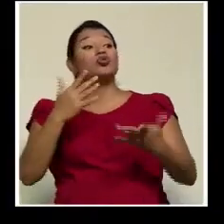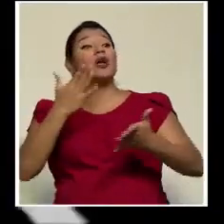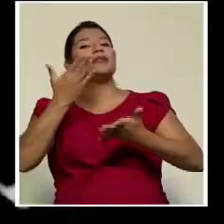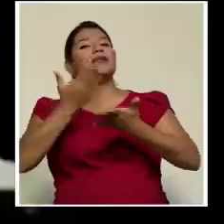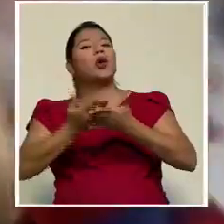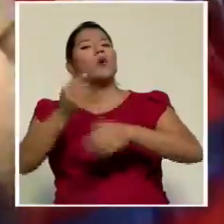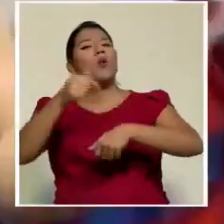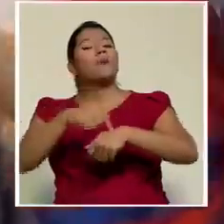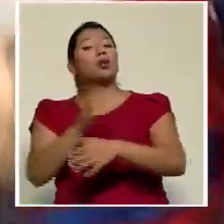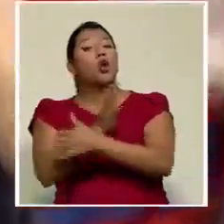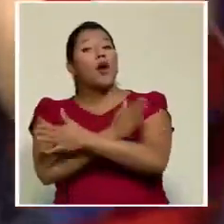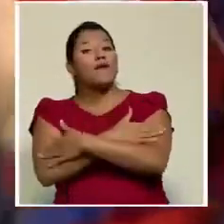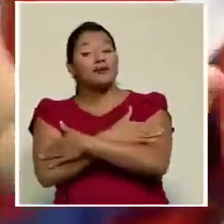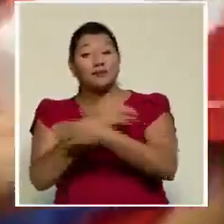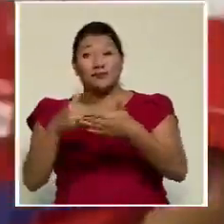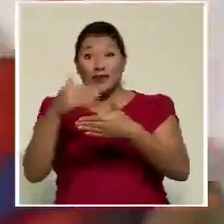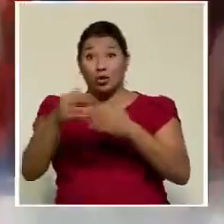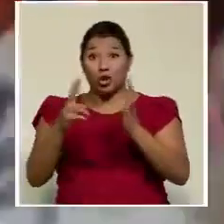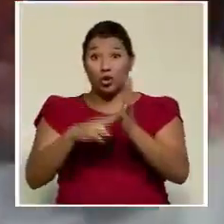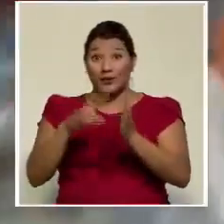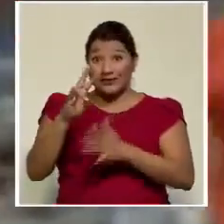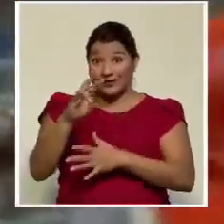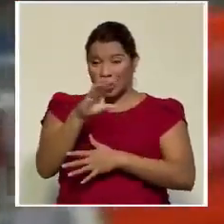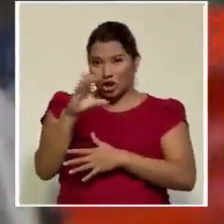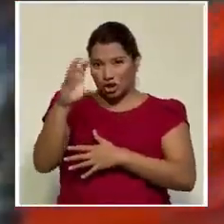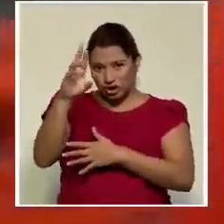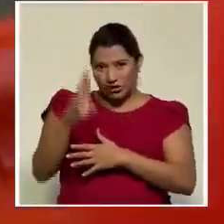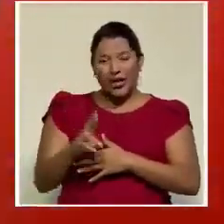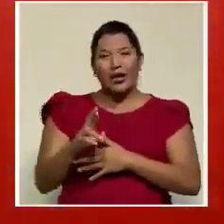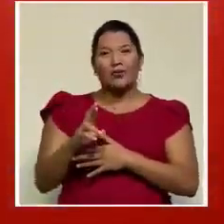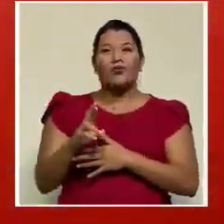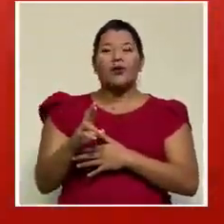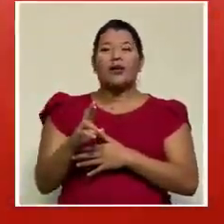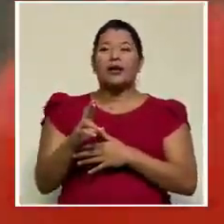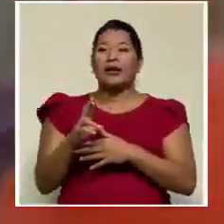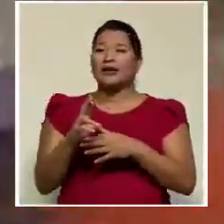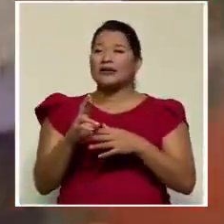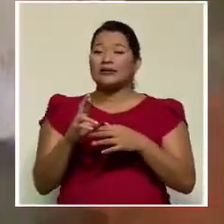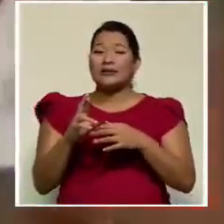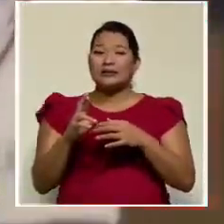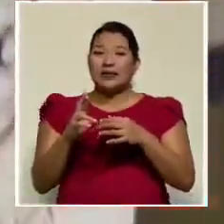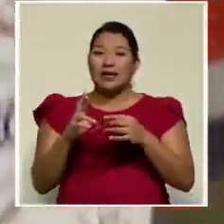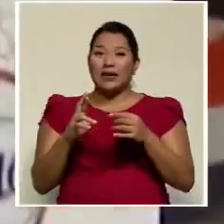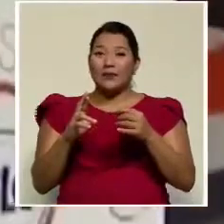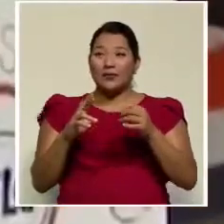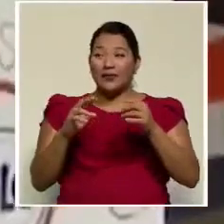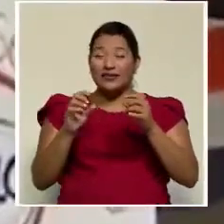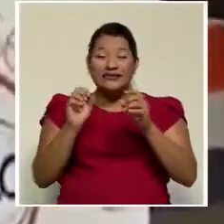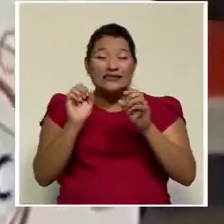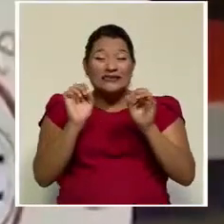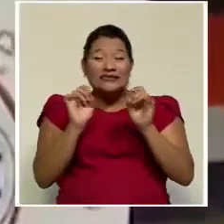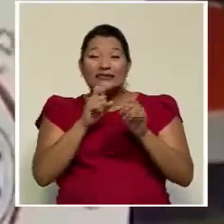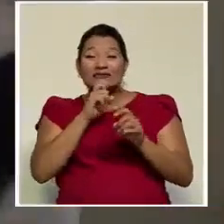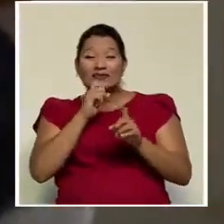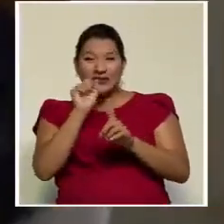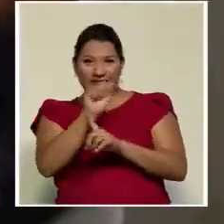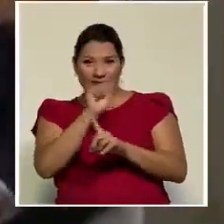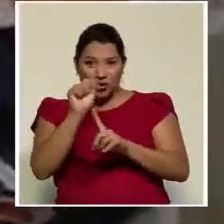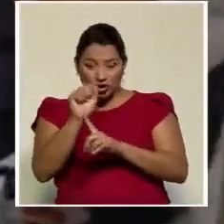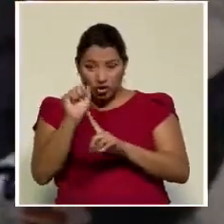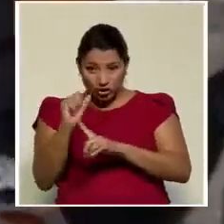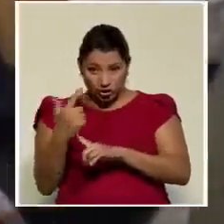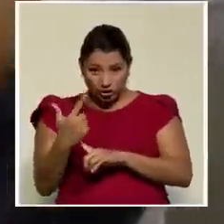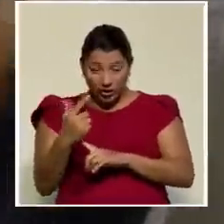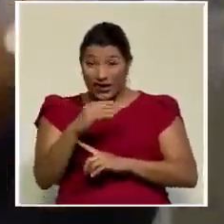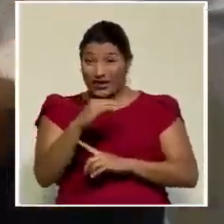abrazo. En 2007, Costa Rica estaba en estado de completa efervescencia social, dividida prácticamente